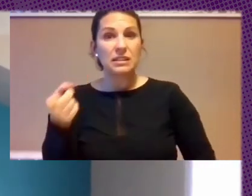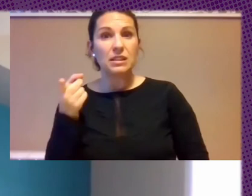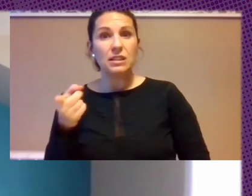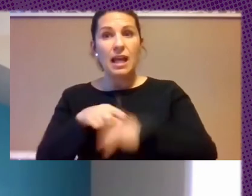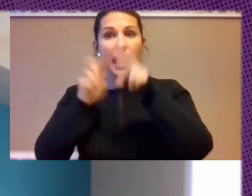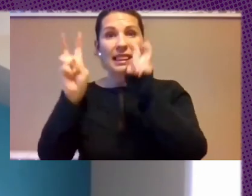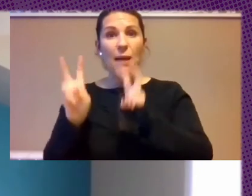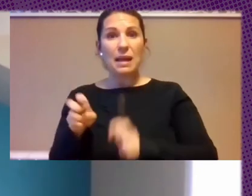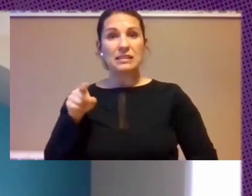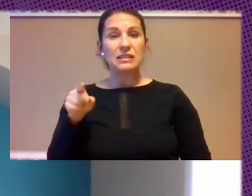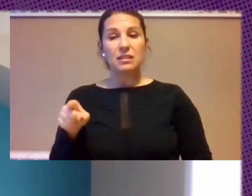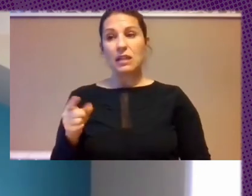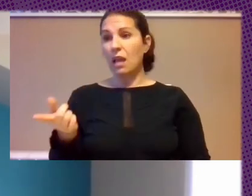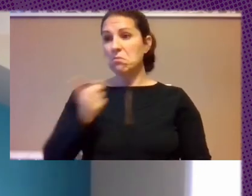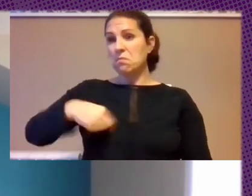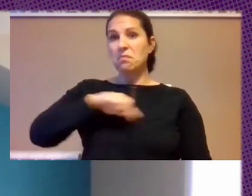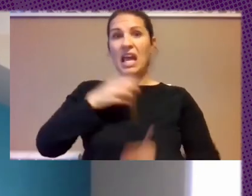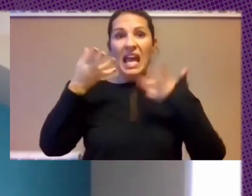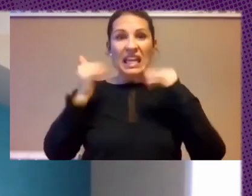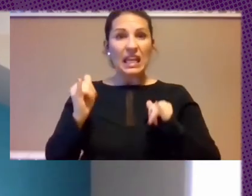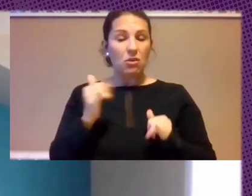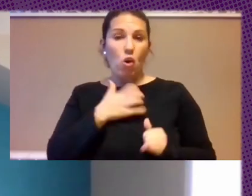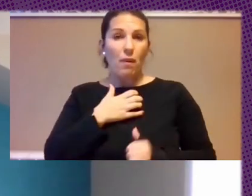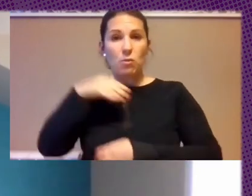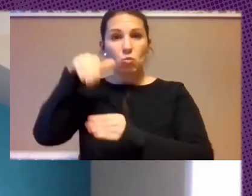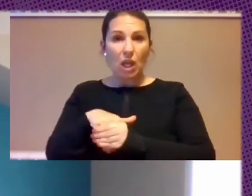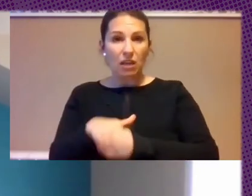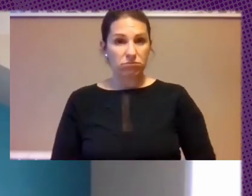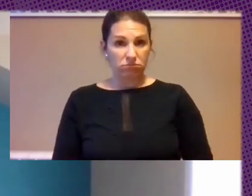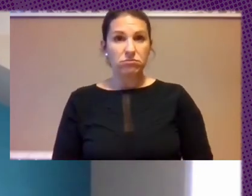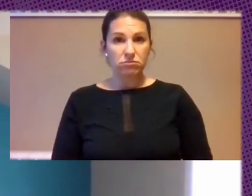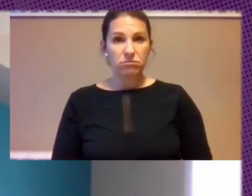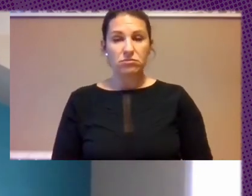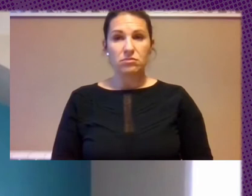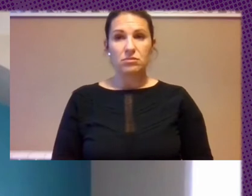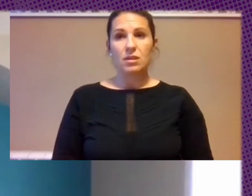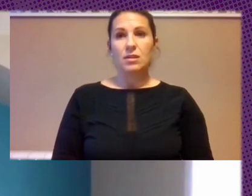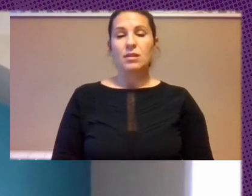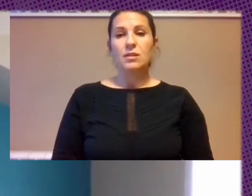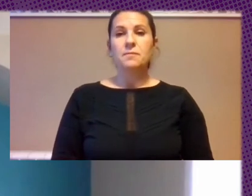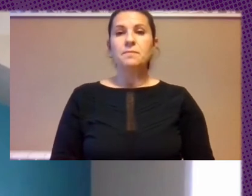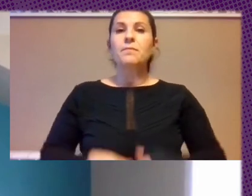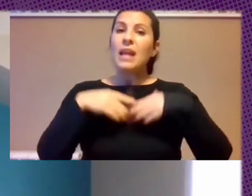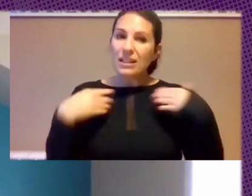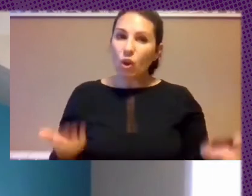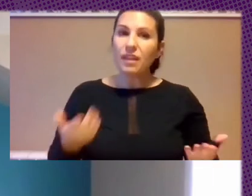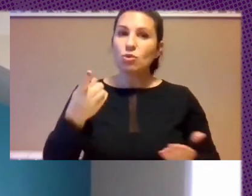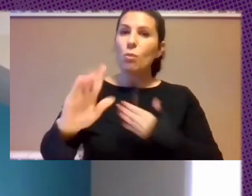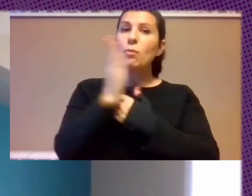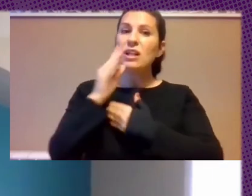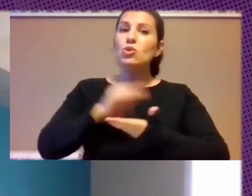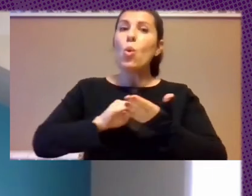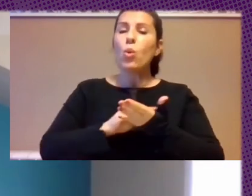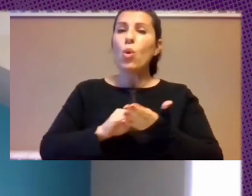Cuestiones Que Ni Siquiera Las Podemos Votar En Nuestras Elecciones Entonces ¿Qué Solución Propones